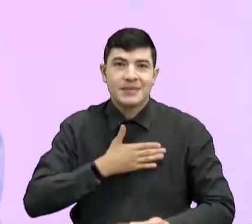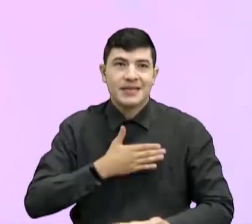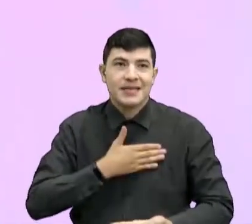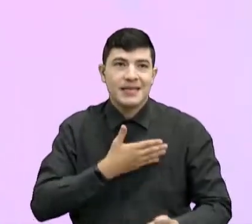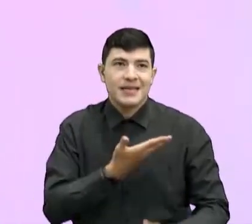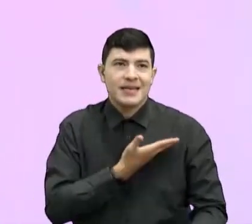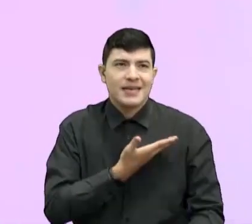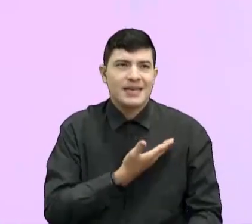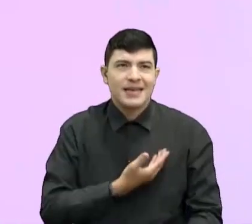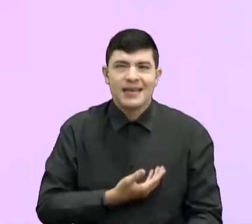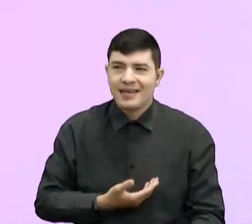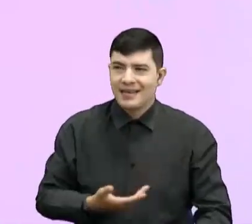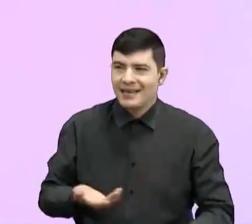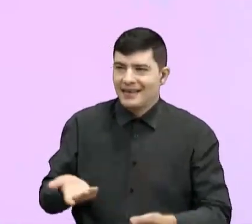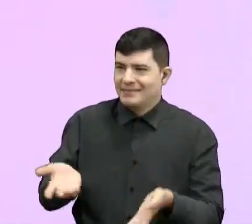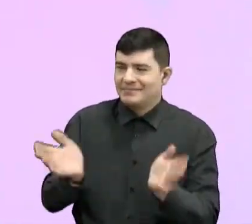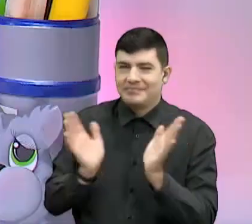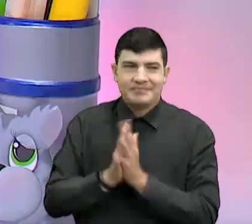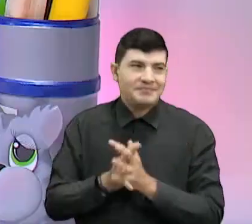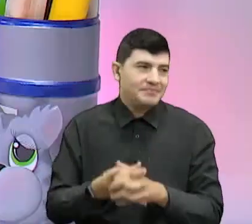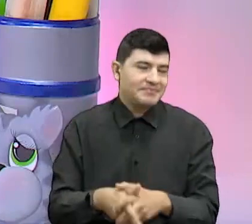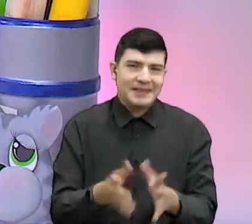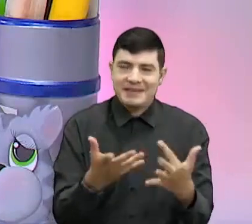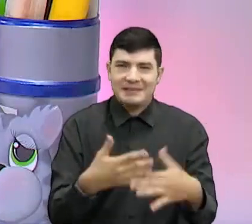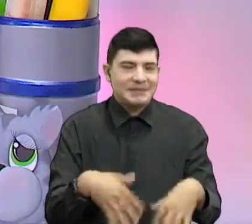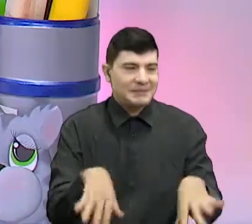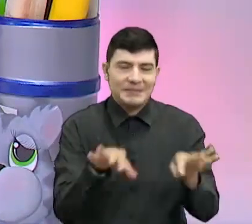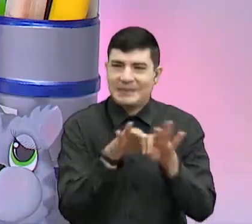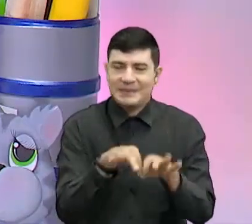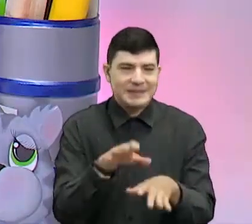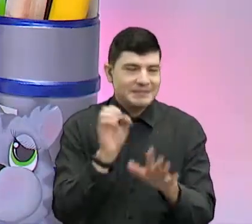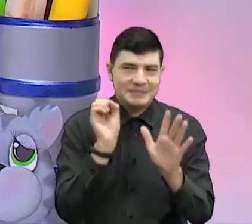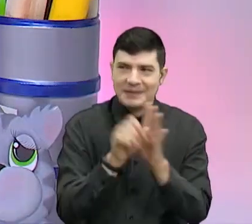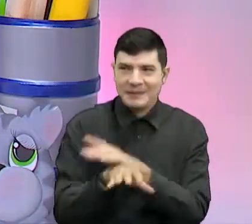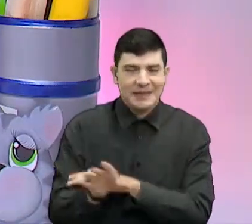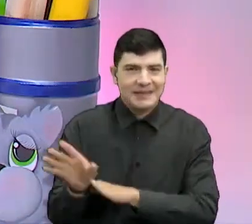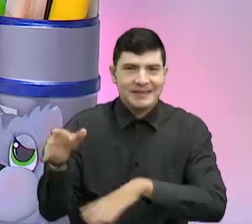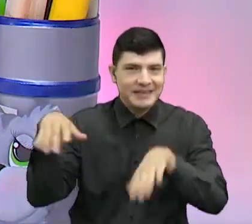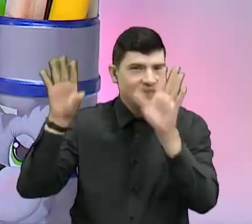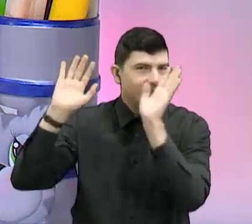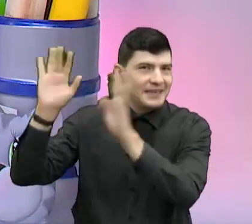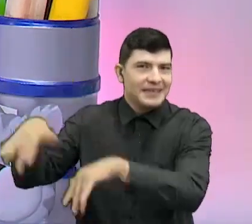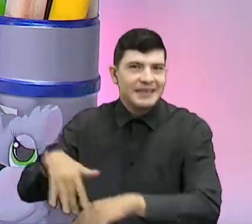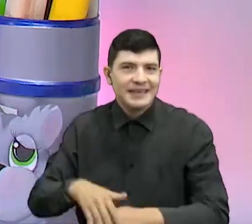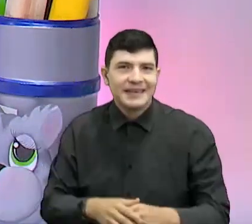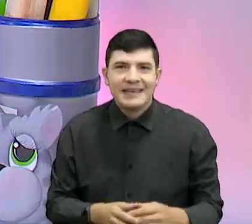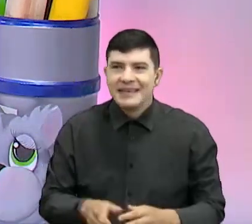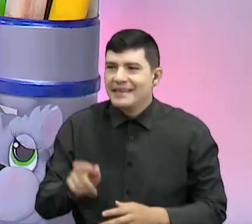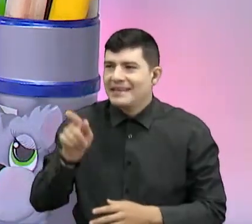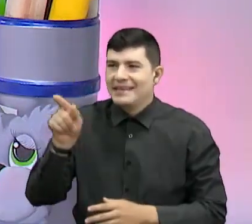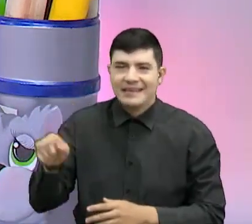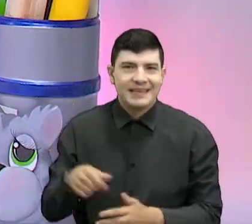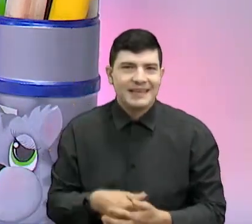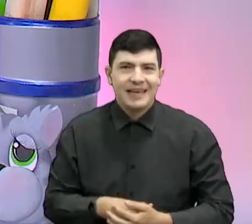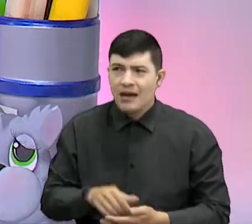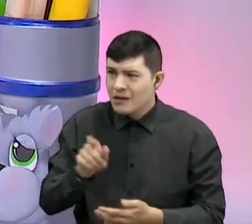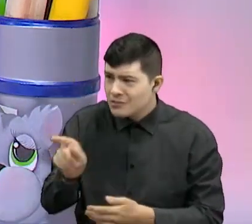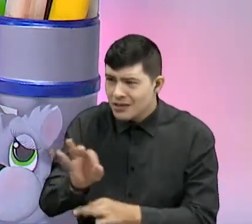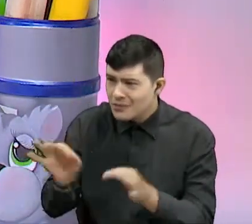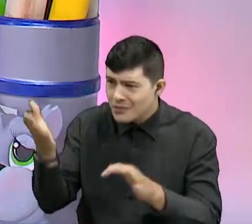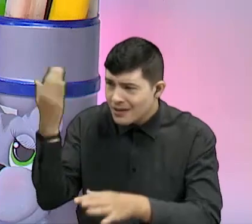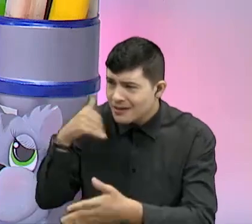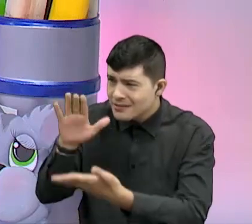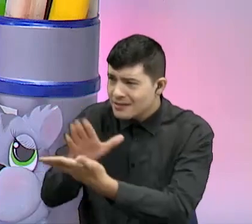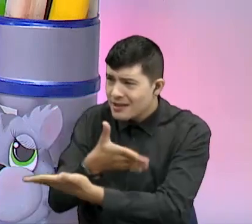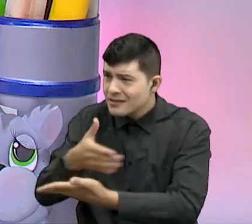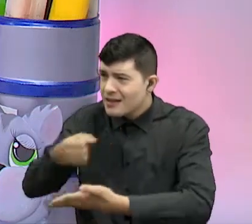Eso es irreverente aquí en esta cosa, pero bueno, listo. De no resaltar. Listo, el oído, ella se la prendió. ¿A ustedes no le cantaron una canción